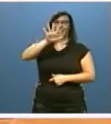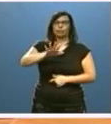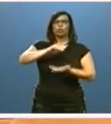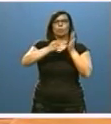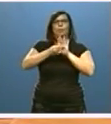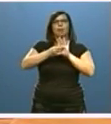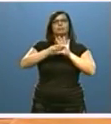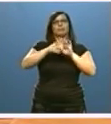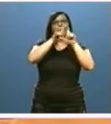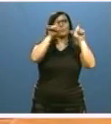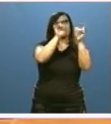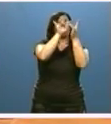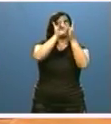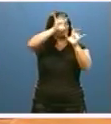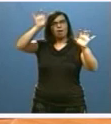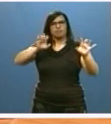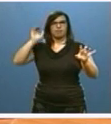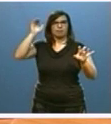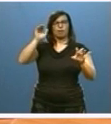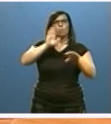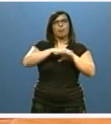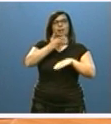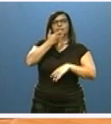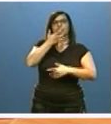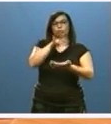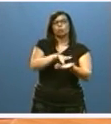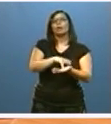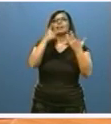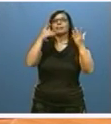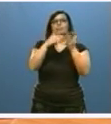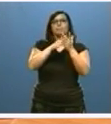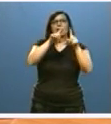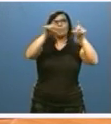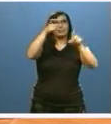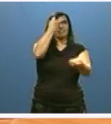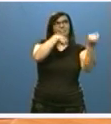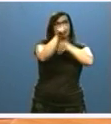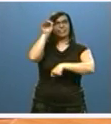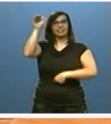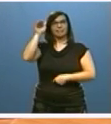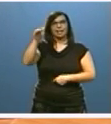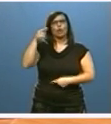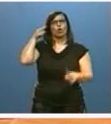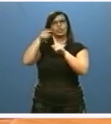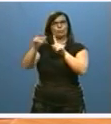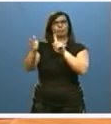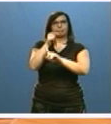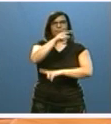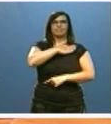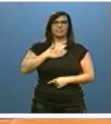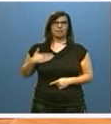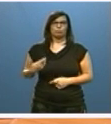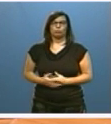-2020, que fija el objetivo de alcanzar la cifra de 6.000 empresas exportadoras al final de esta legislatura.